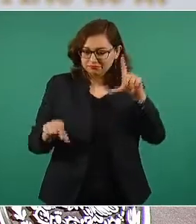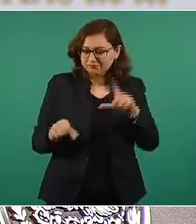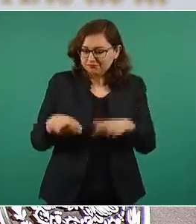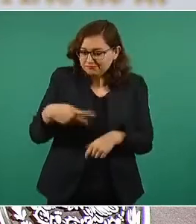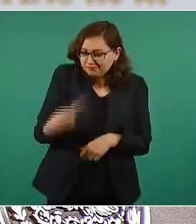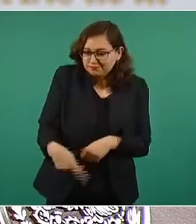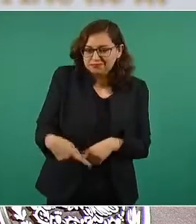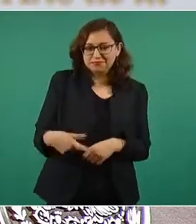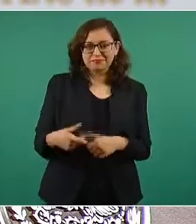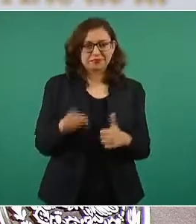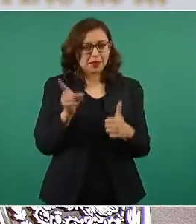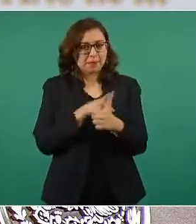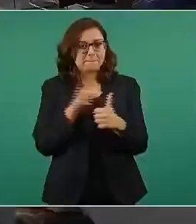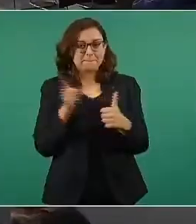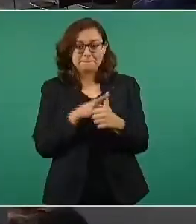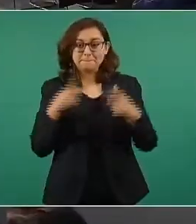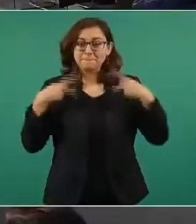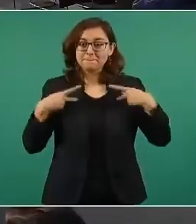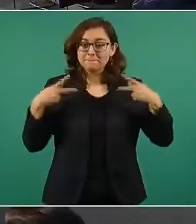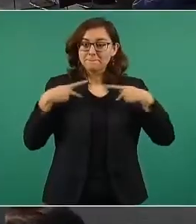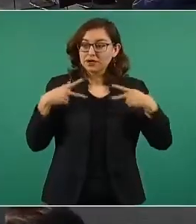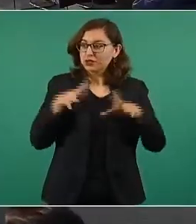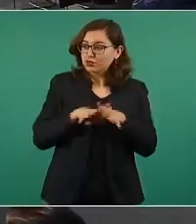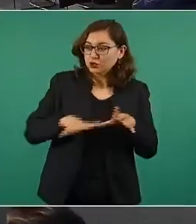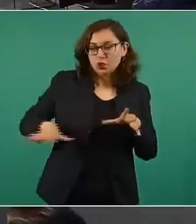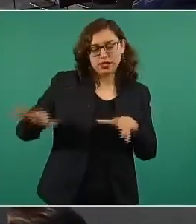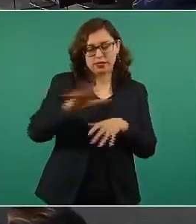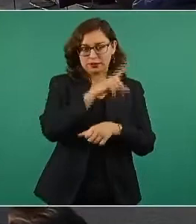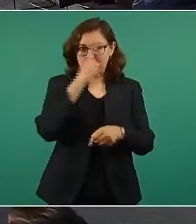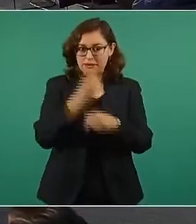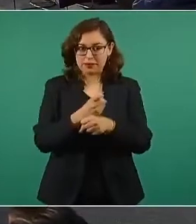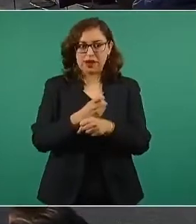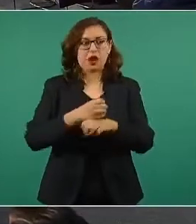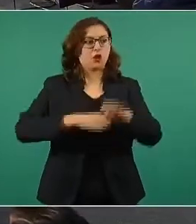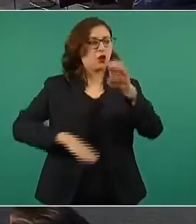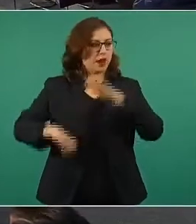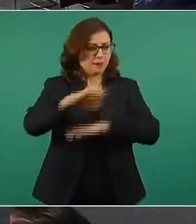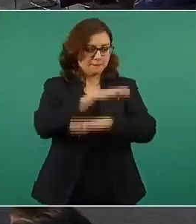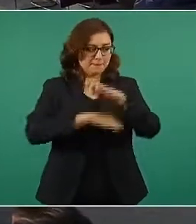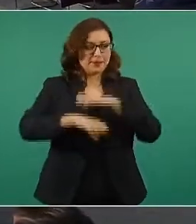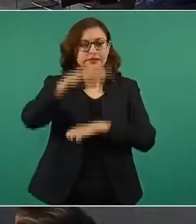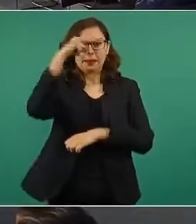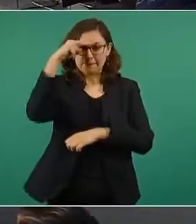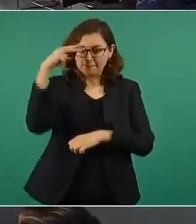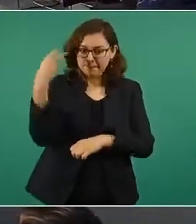Primero al pueblo de México y a empresas mexicanas.